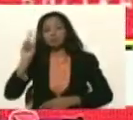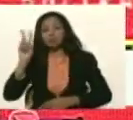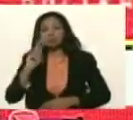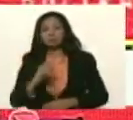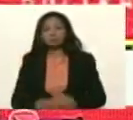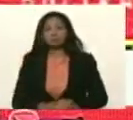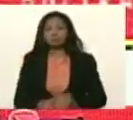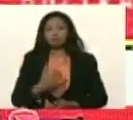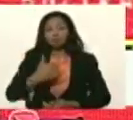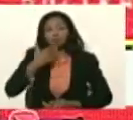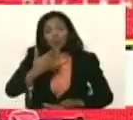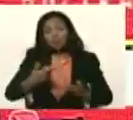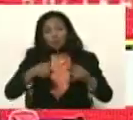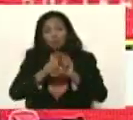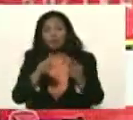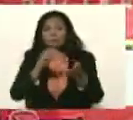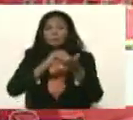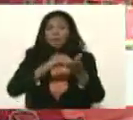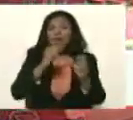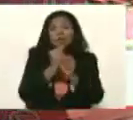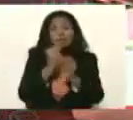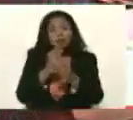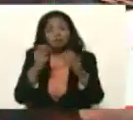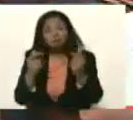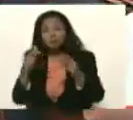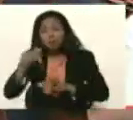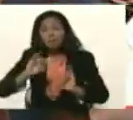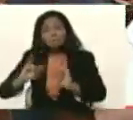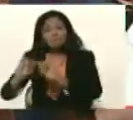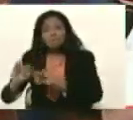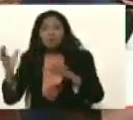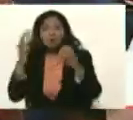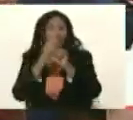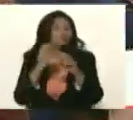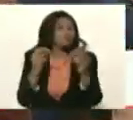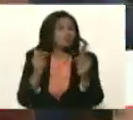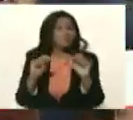Yo le pido que se pongan a trabajar hoy mismo en la noche.